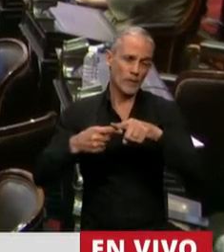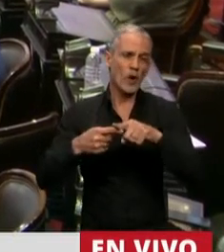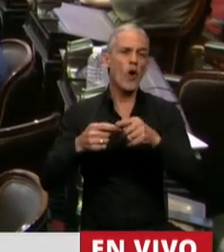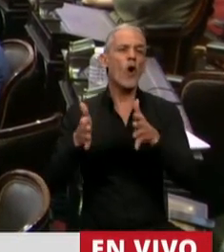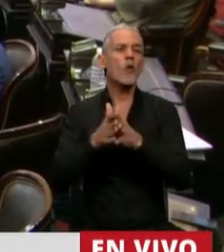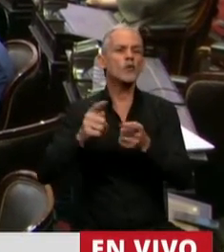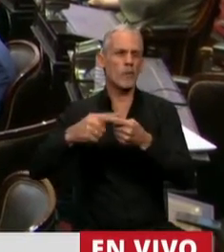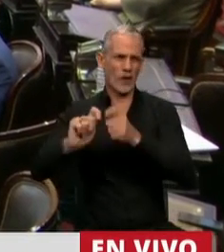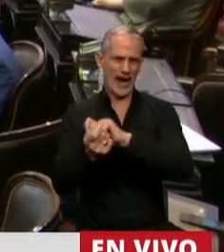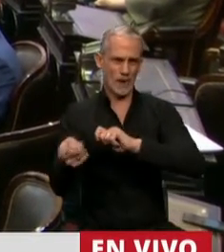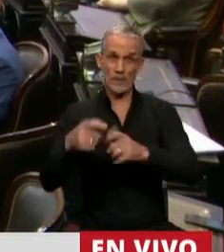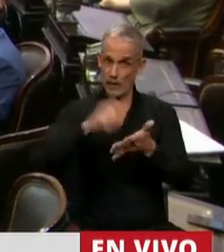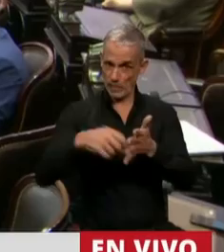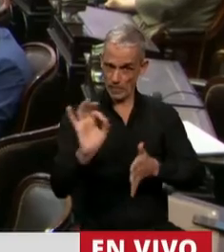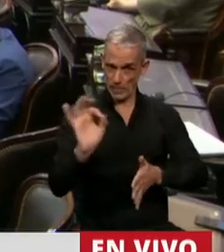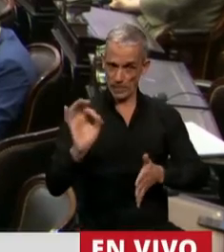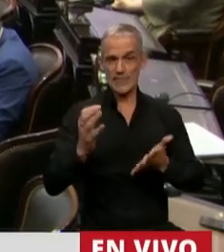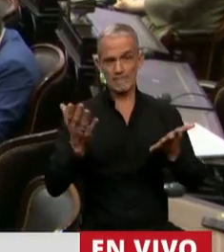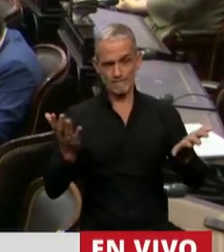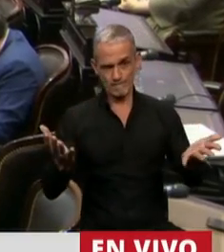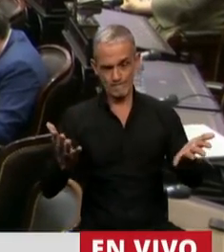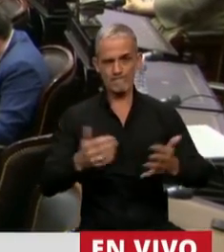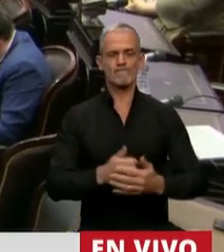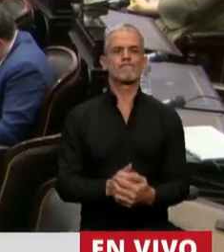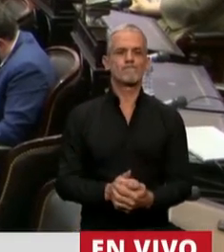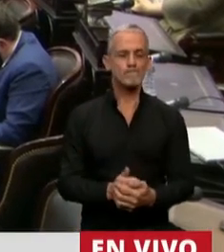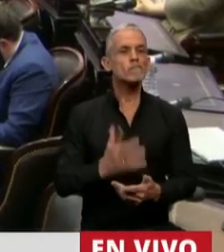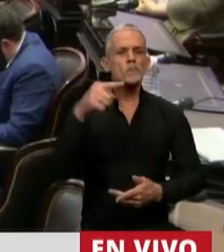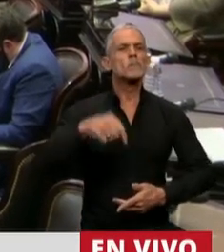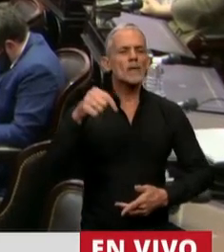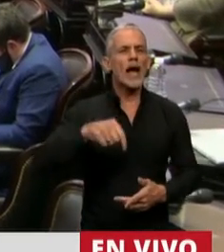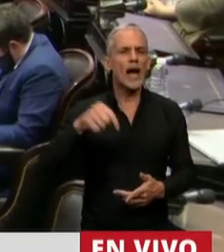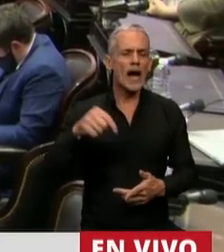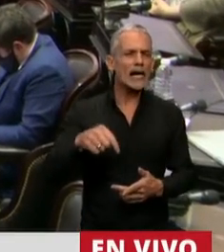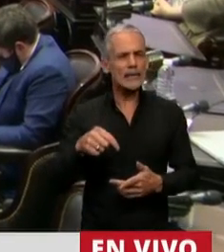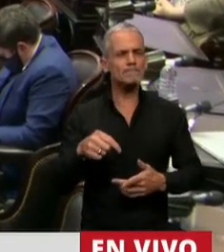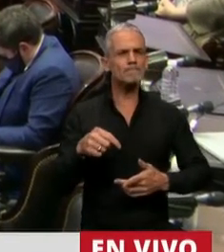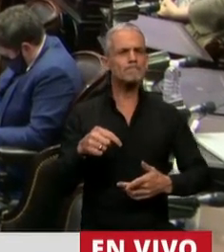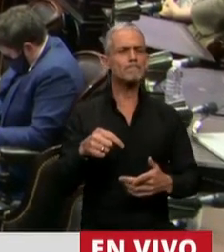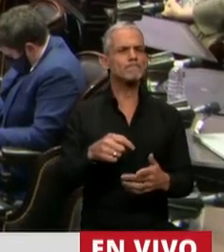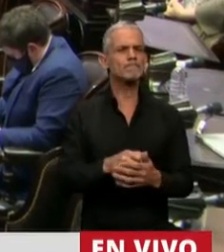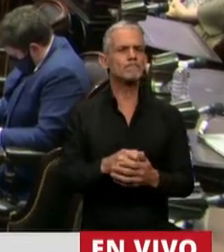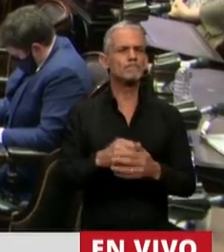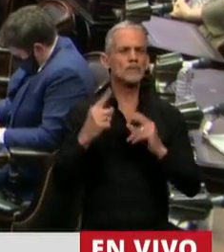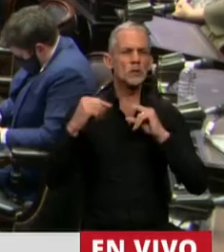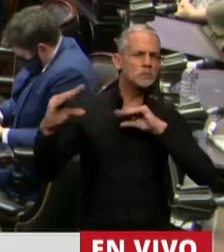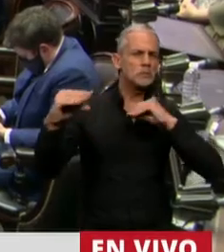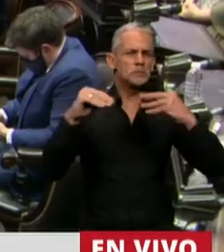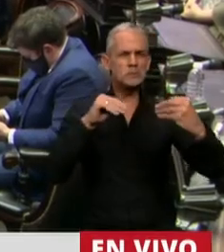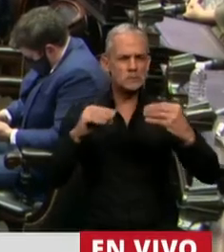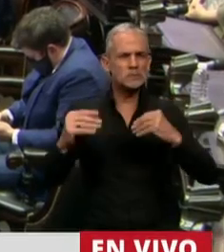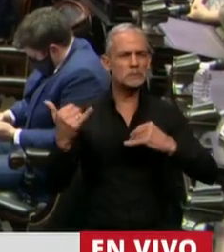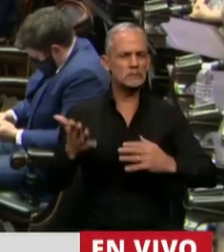por el cambio. Mire, Presidente, acá se ha hecho mucho